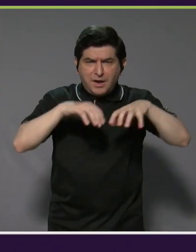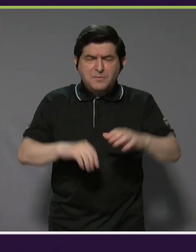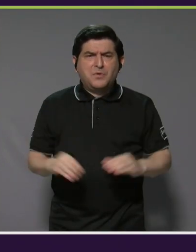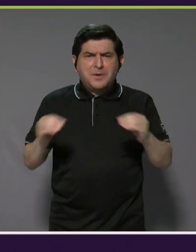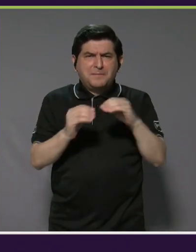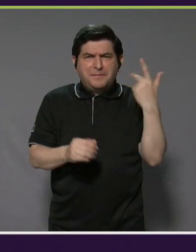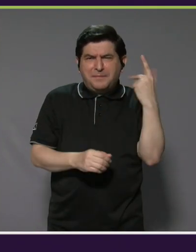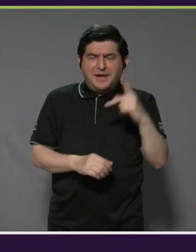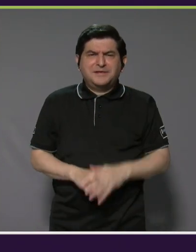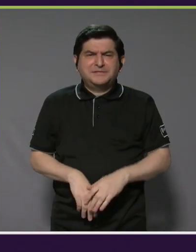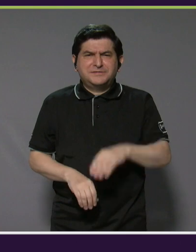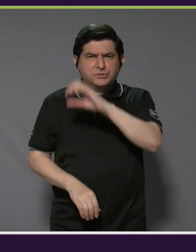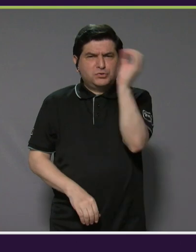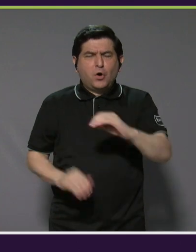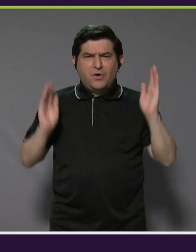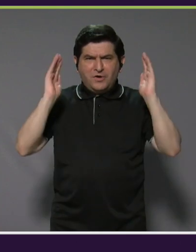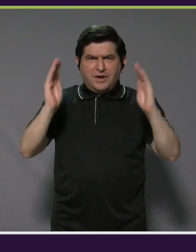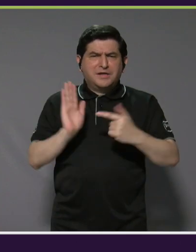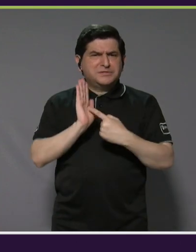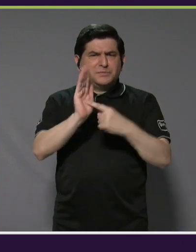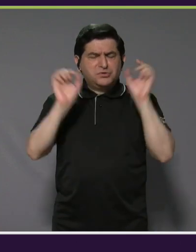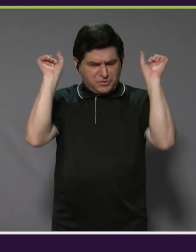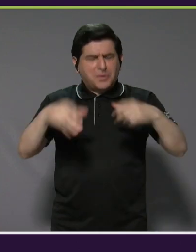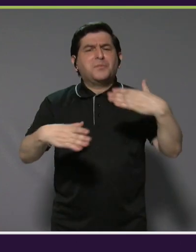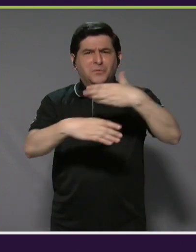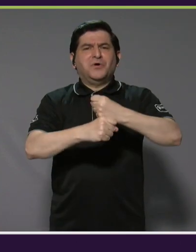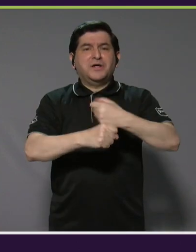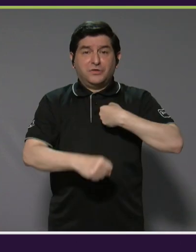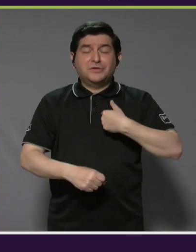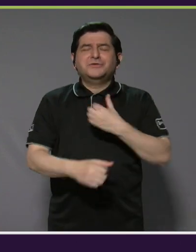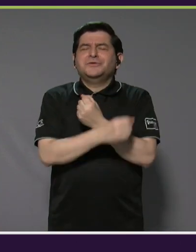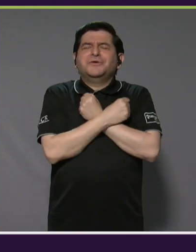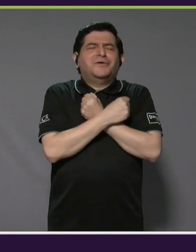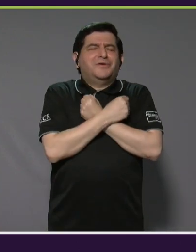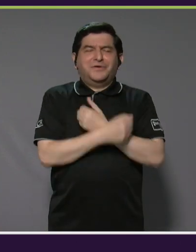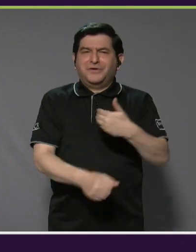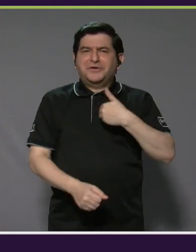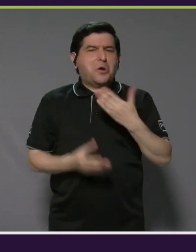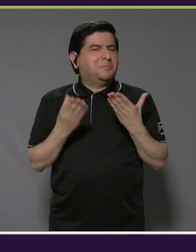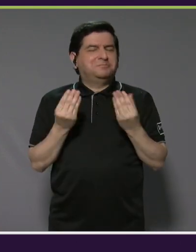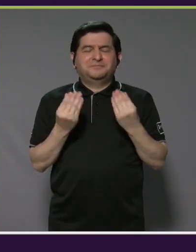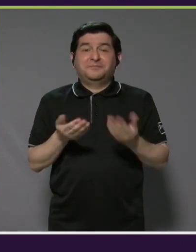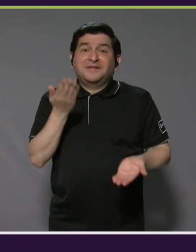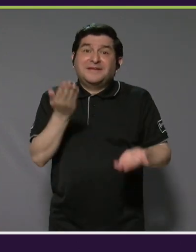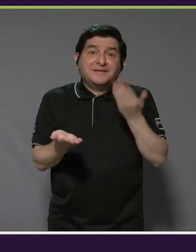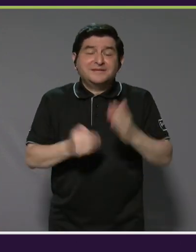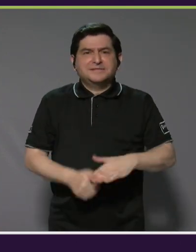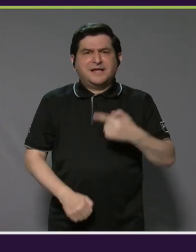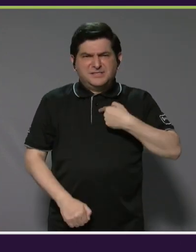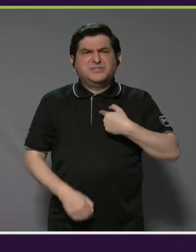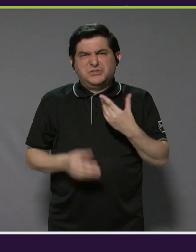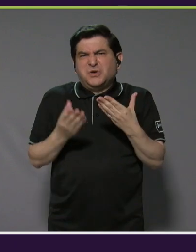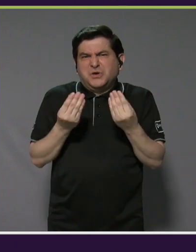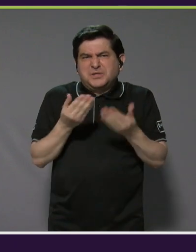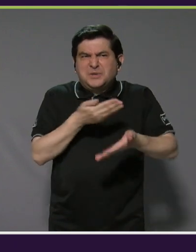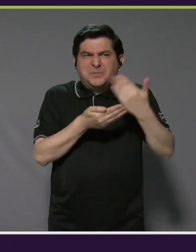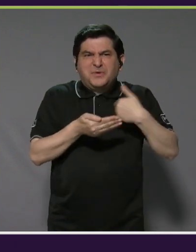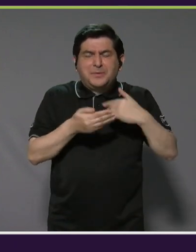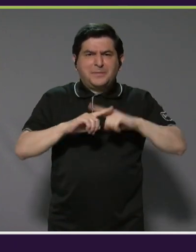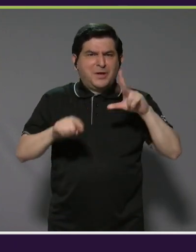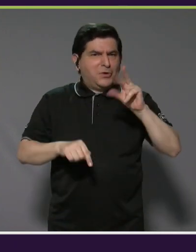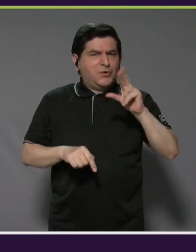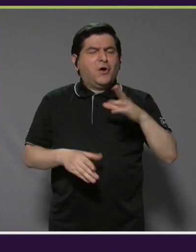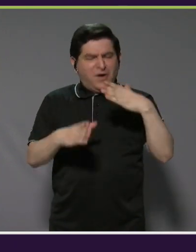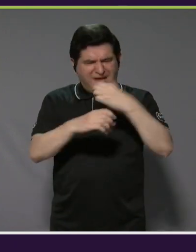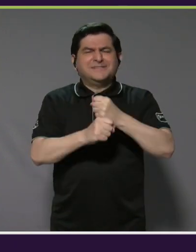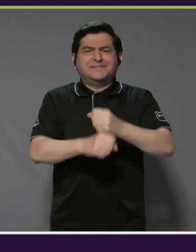arriesgadas, tomar las olas más grandes y demostrar lo que puedes hacer. Yo lo amo, no tengo ningún miedo, probablemente debería tenerlo, pero solo hazlo.